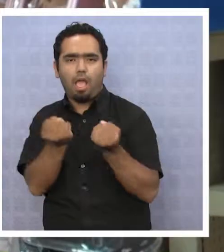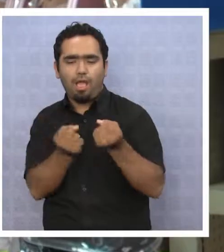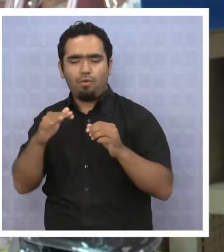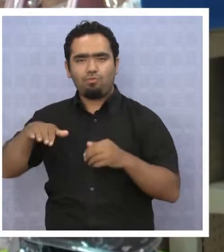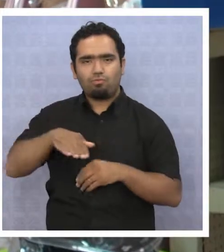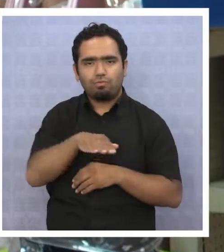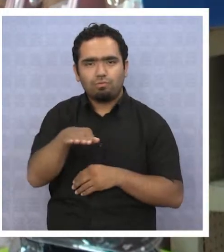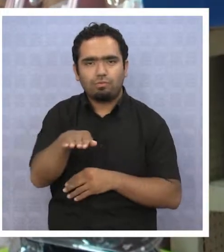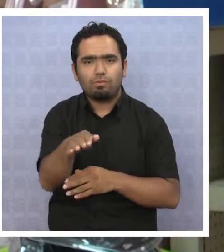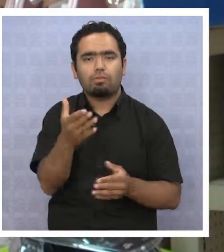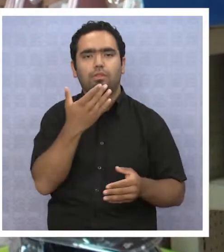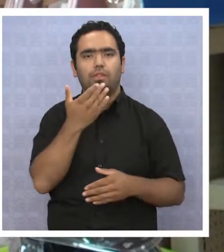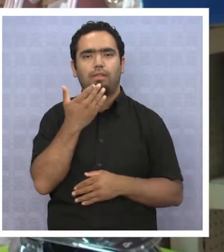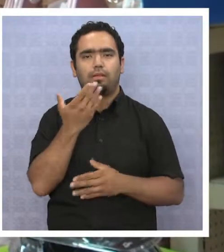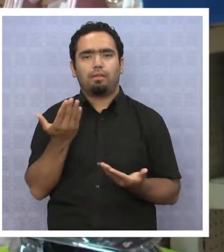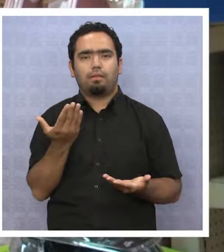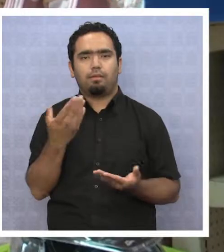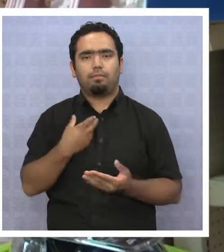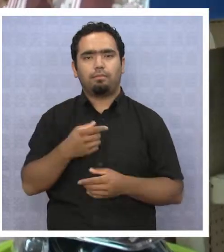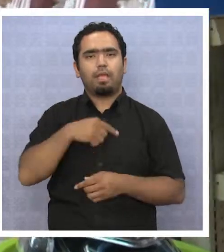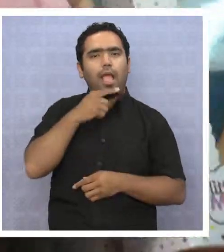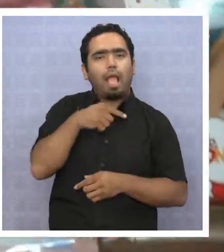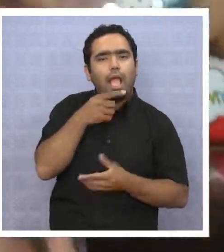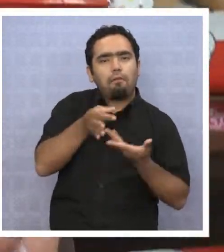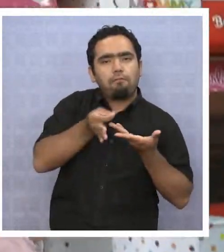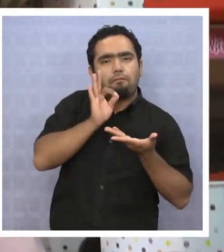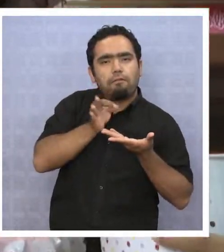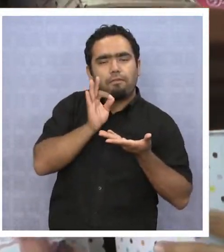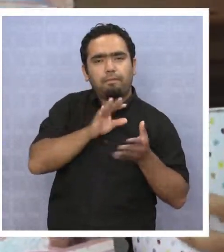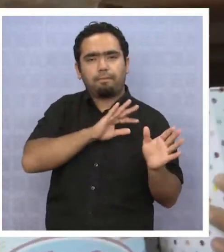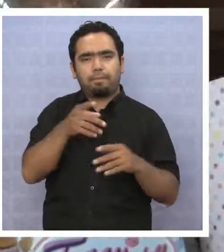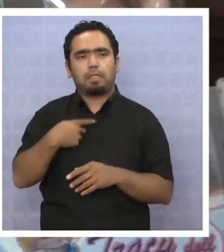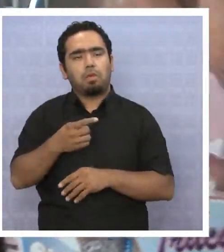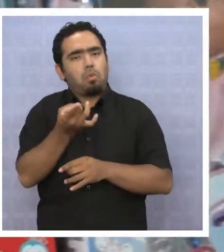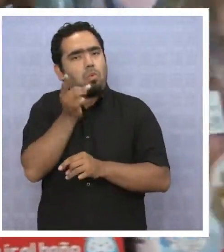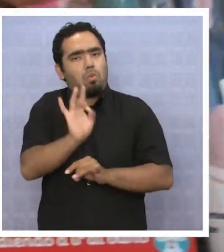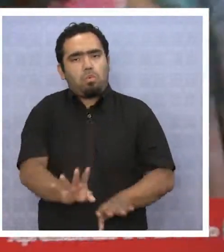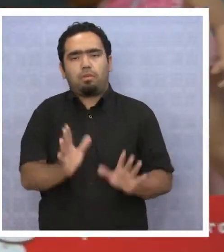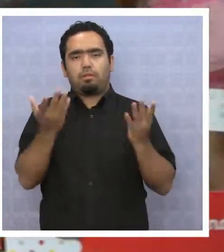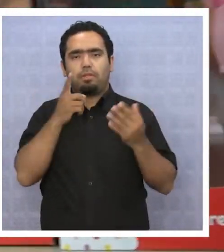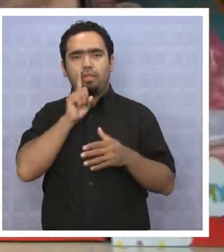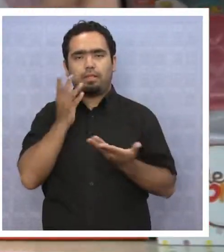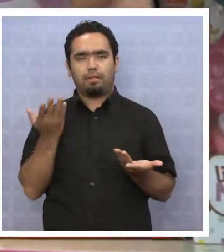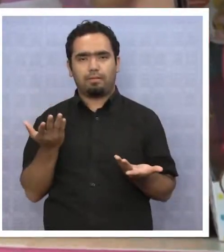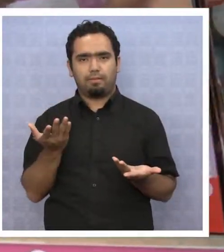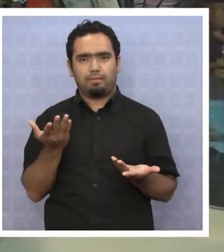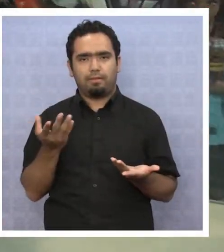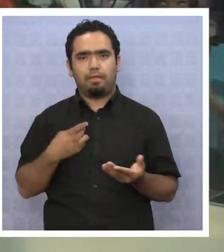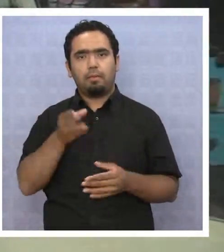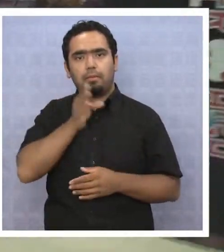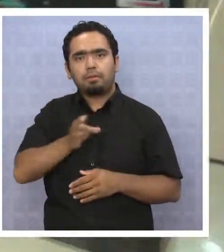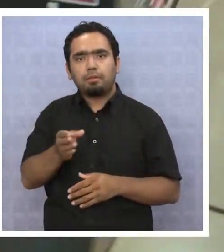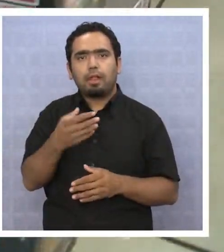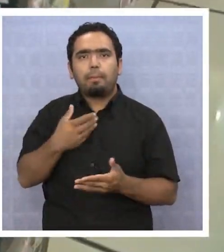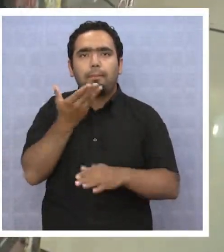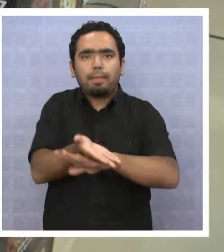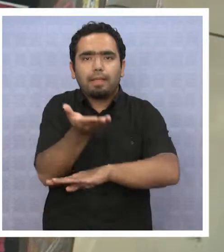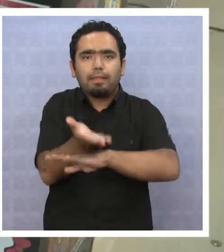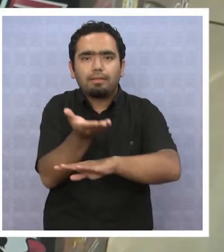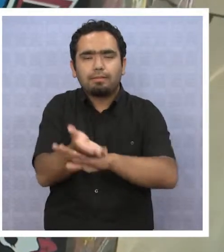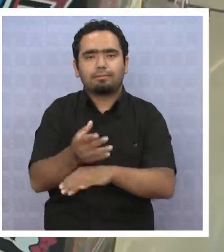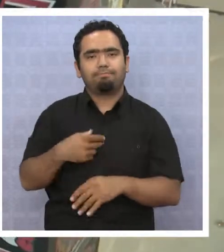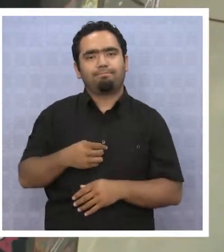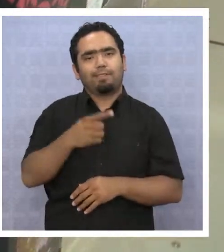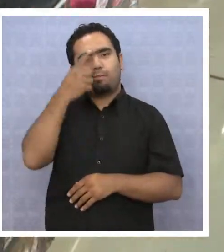tipo cafetería. Y es todo lo que nos queda en este minuto y la gente insiste, insiste con las muñecas, pero muñecas ya